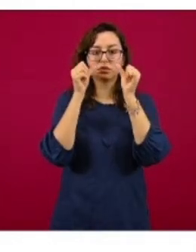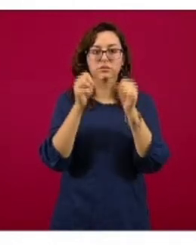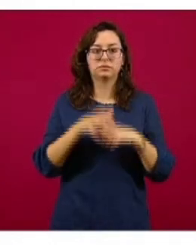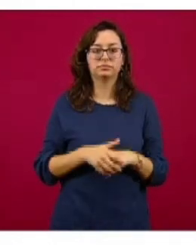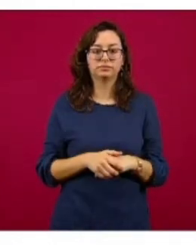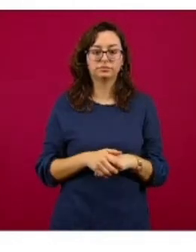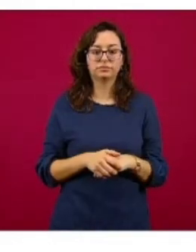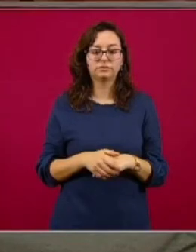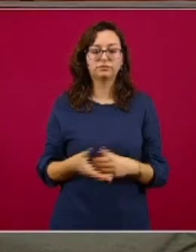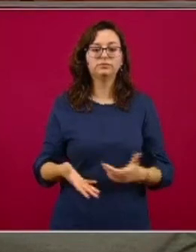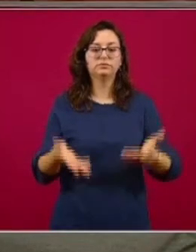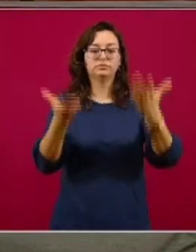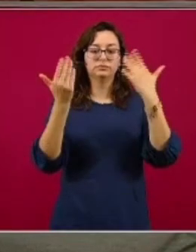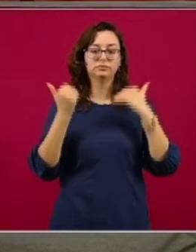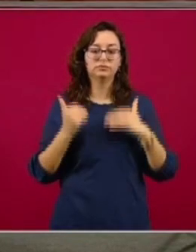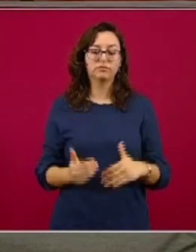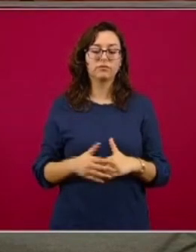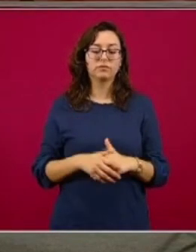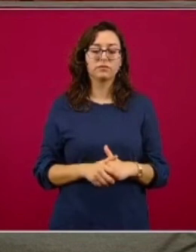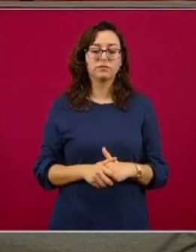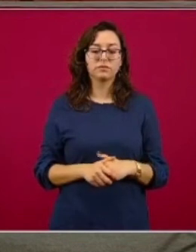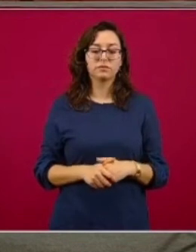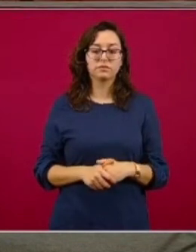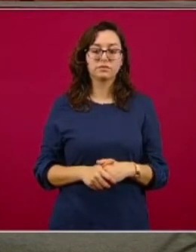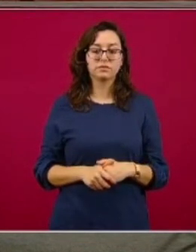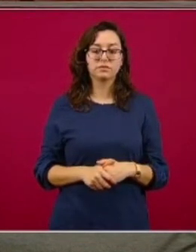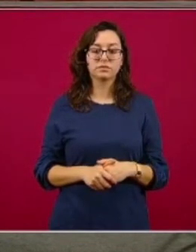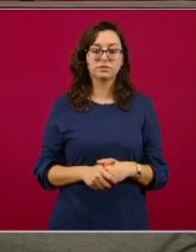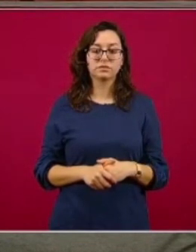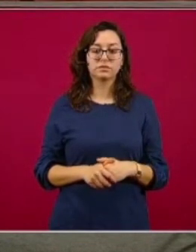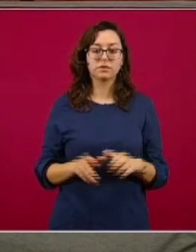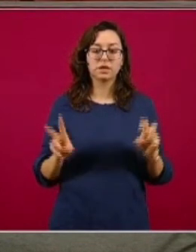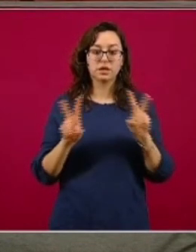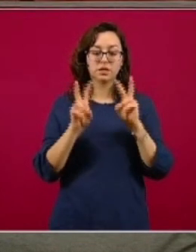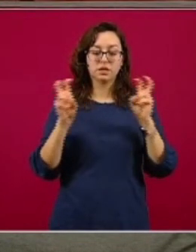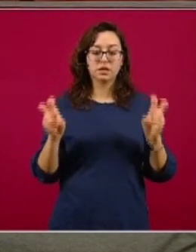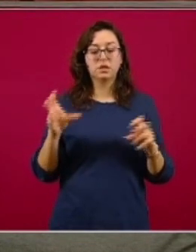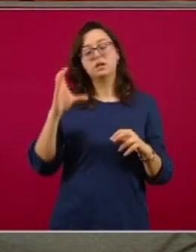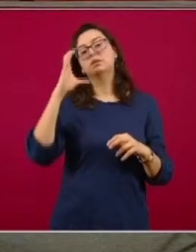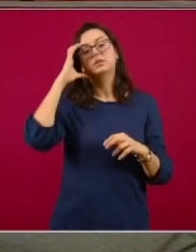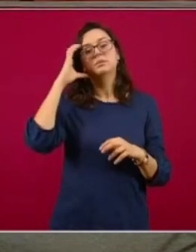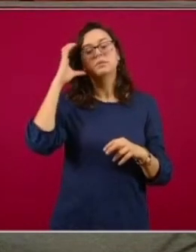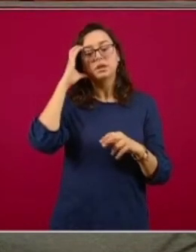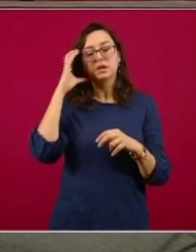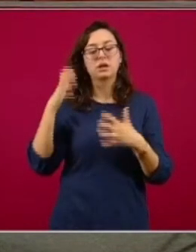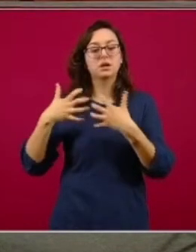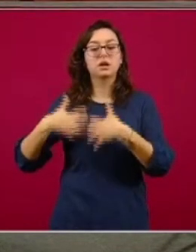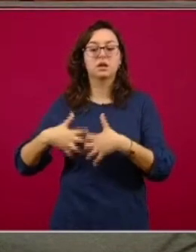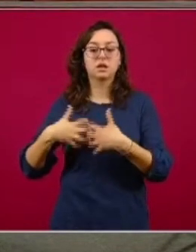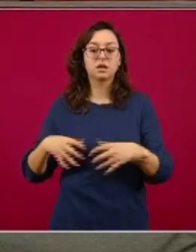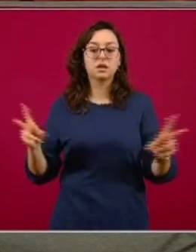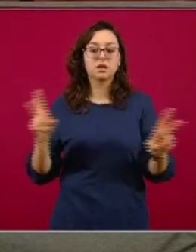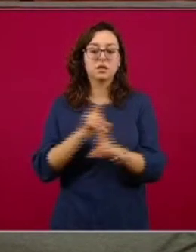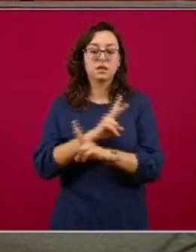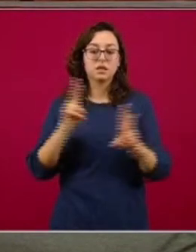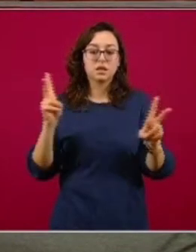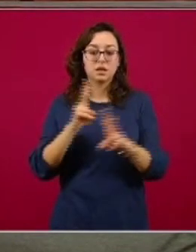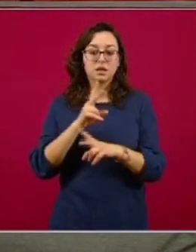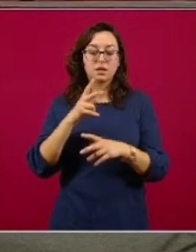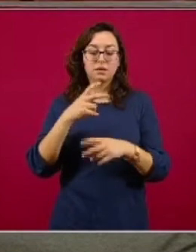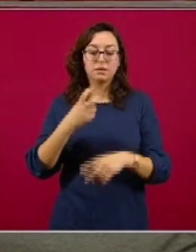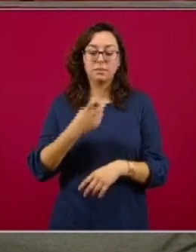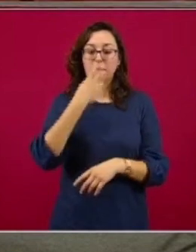Si vemos en la siguiente diapositiva, sobre todo en el tema de las camas con ventilador, que son para los pacientes más